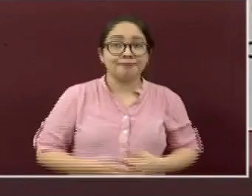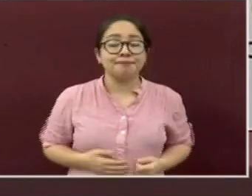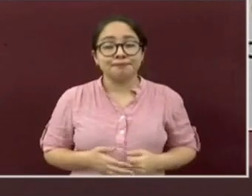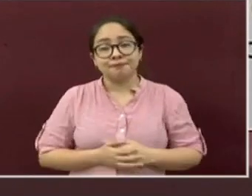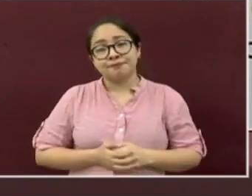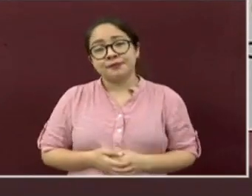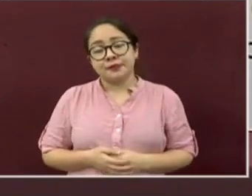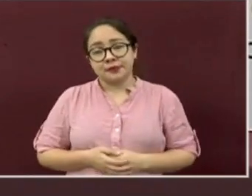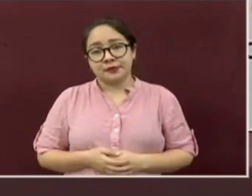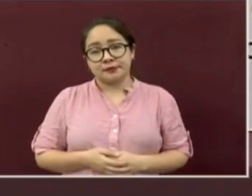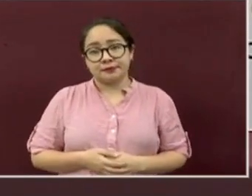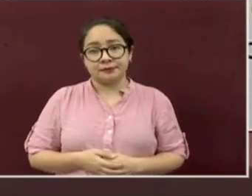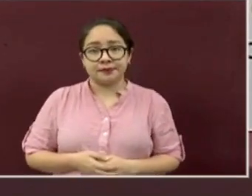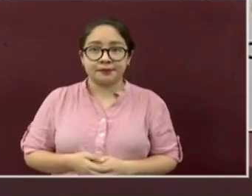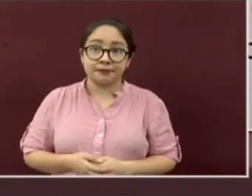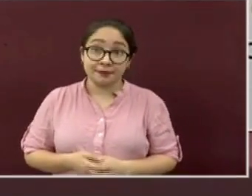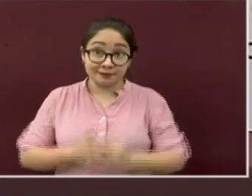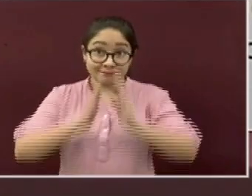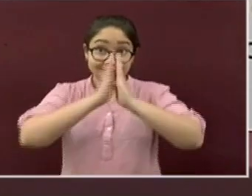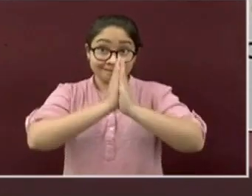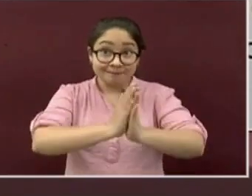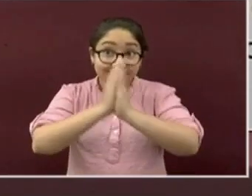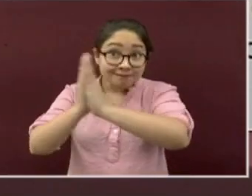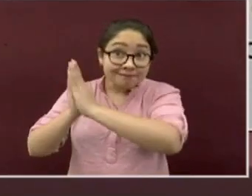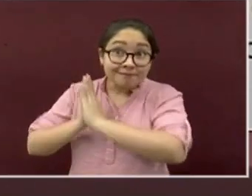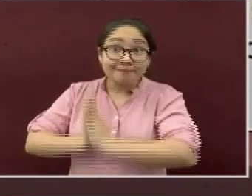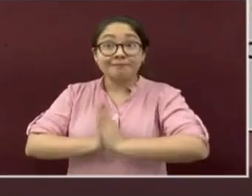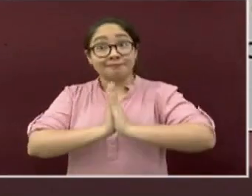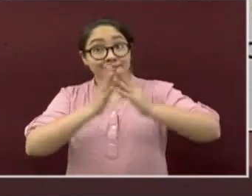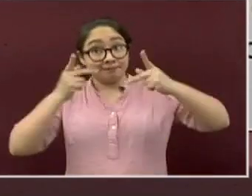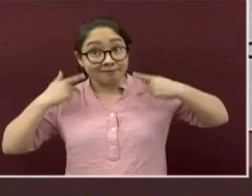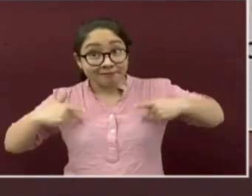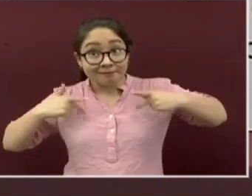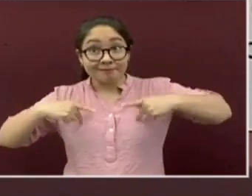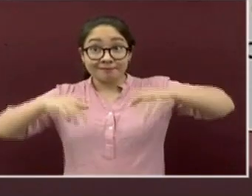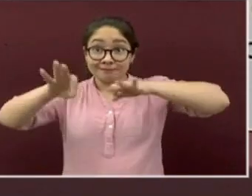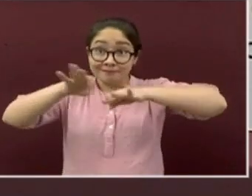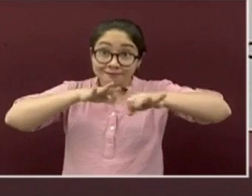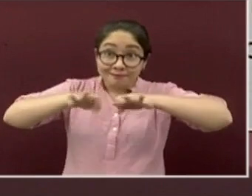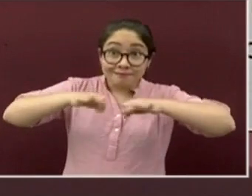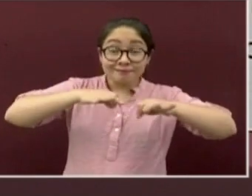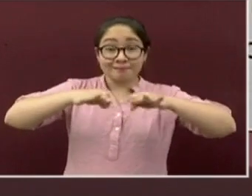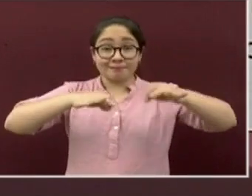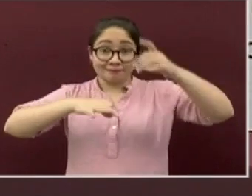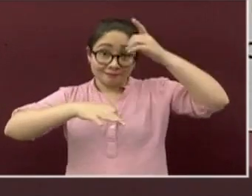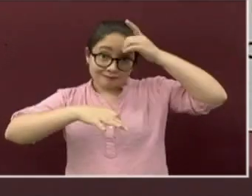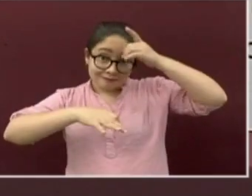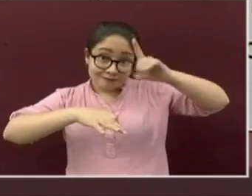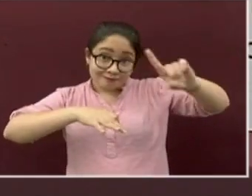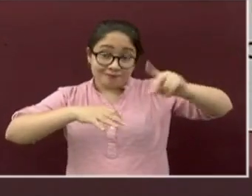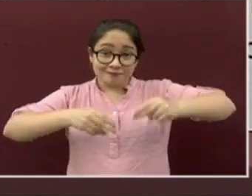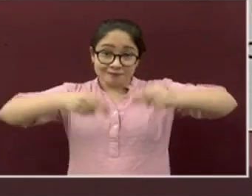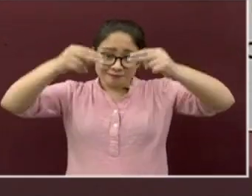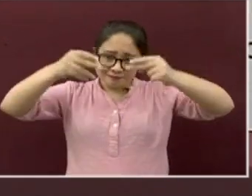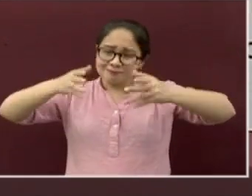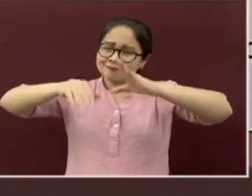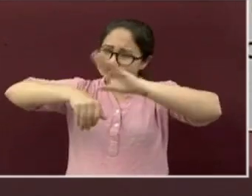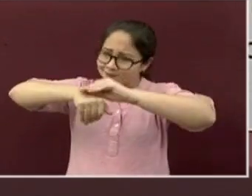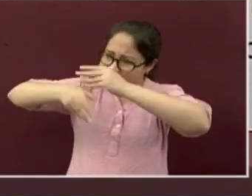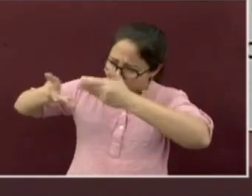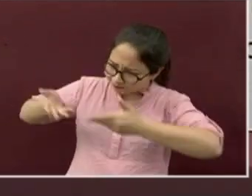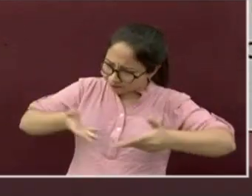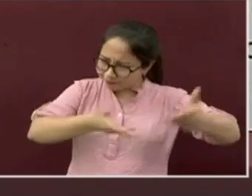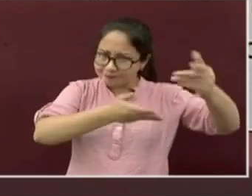los empleadores, le permita a sus colaboradores y trabajadores asistir a los centros de